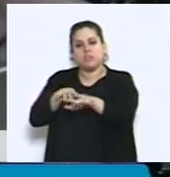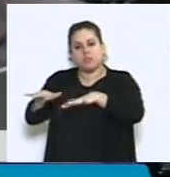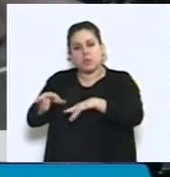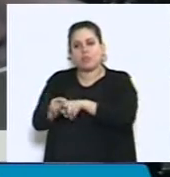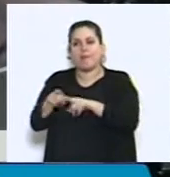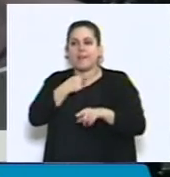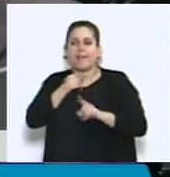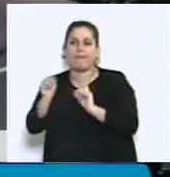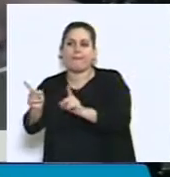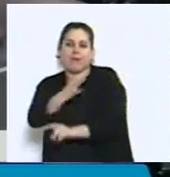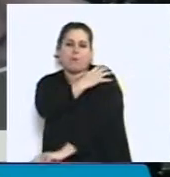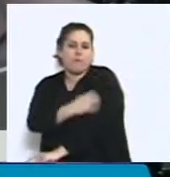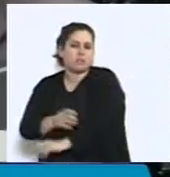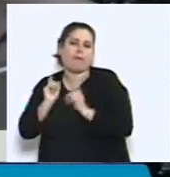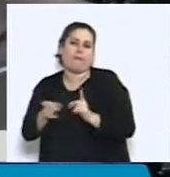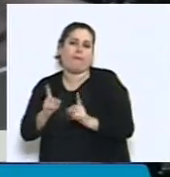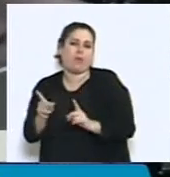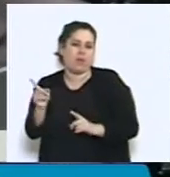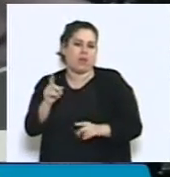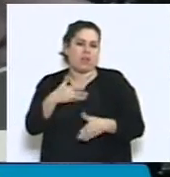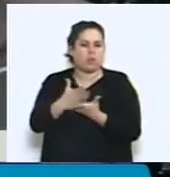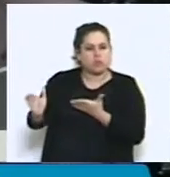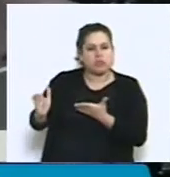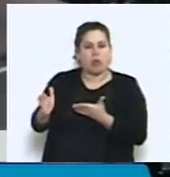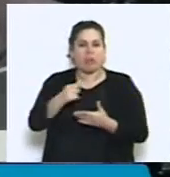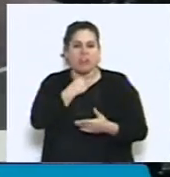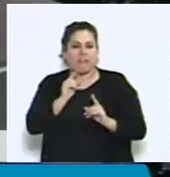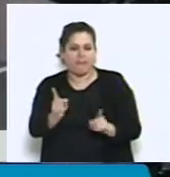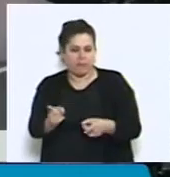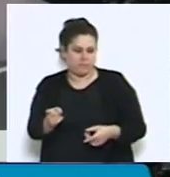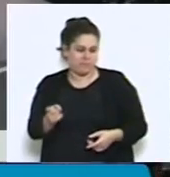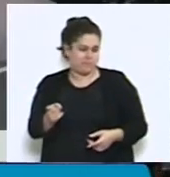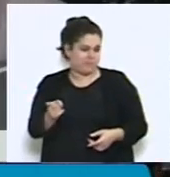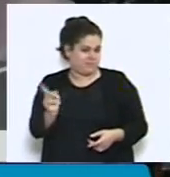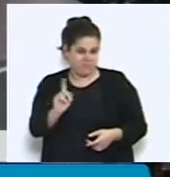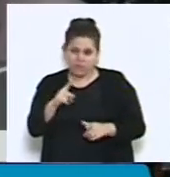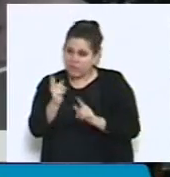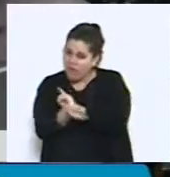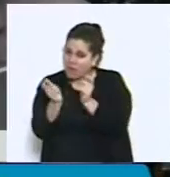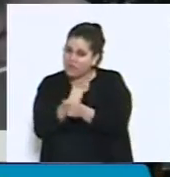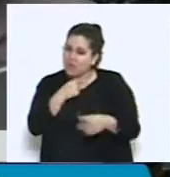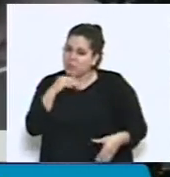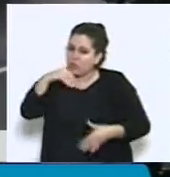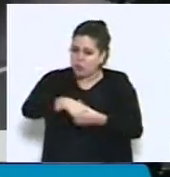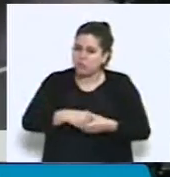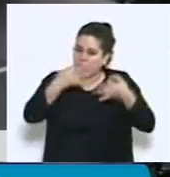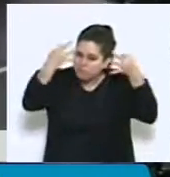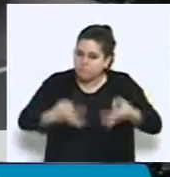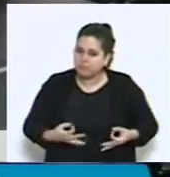pobreza, de exclusión y no de hacer medidas de fondo como en este sentido. Pero también,